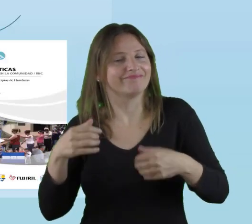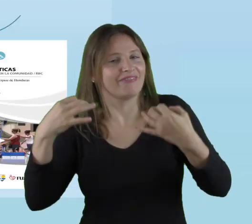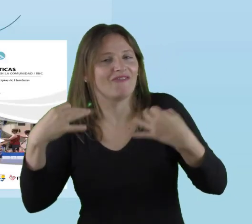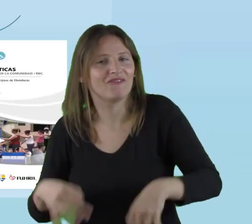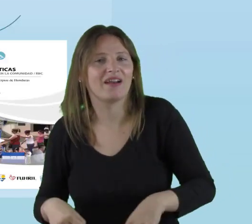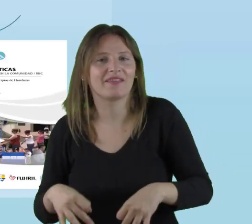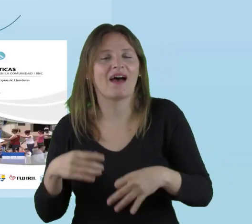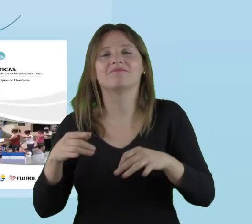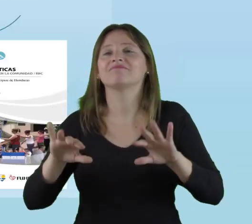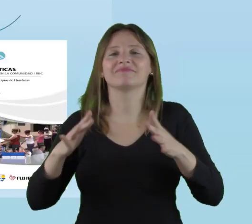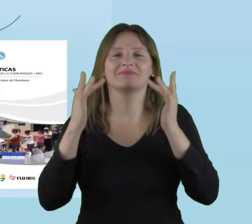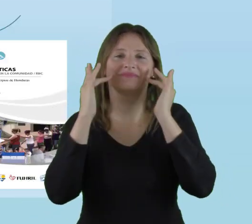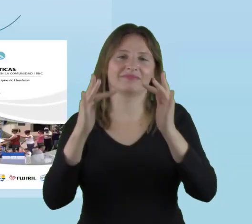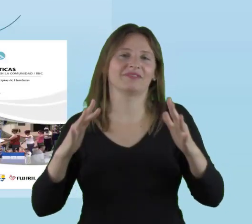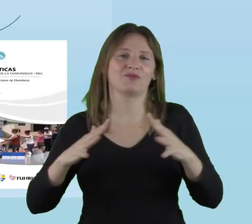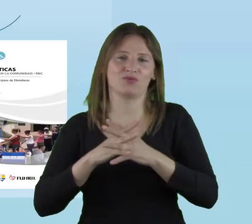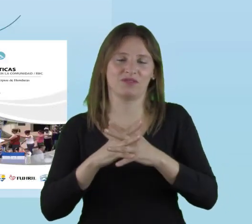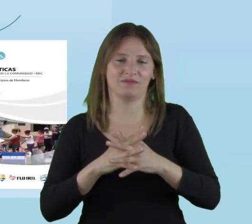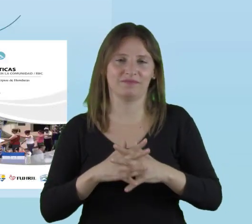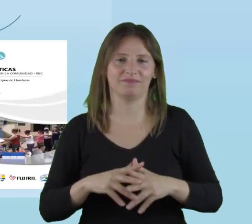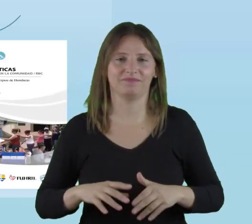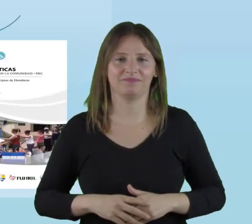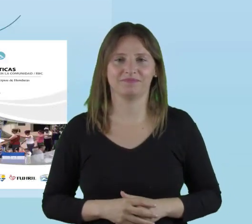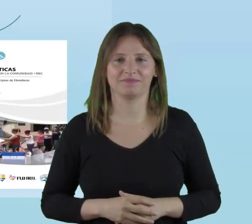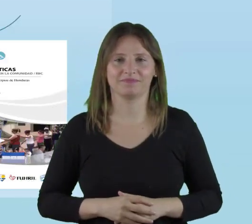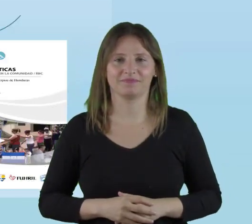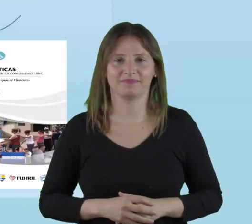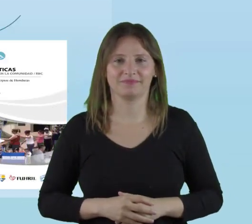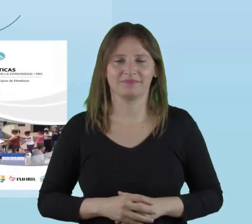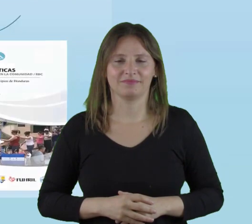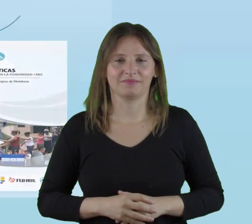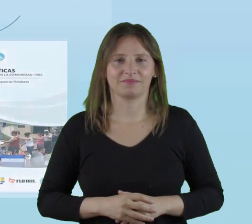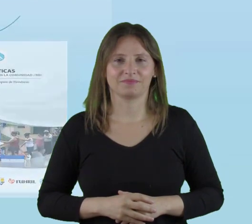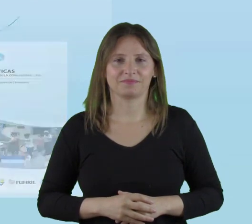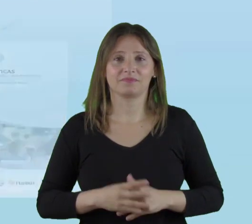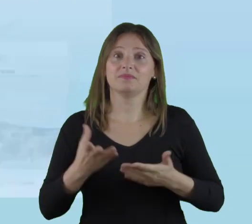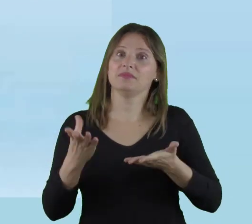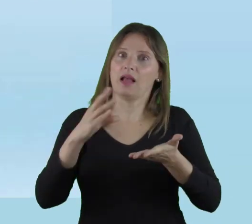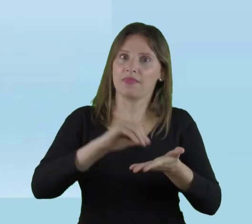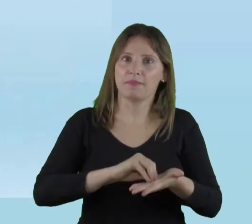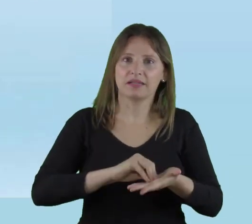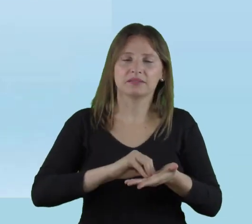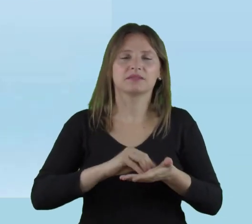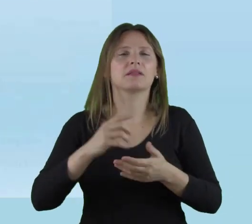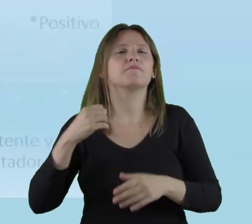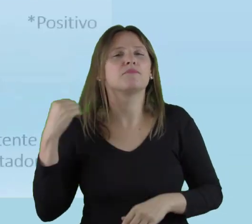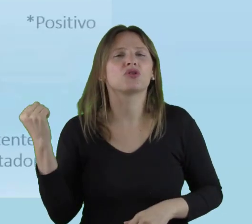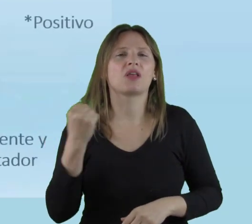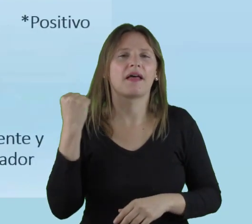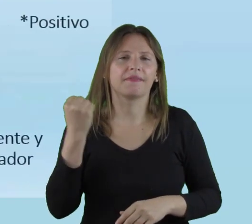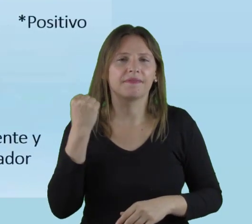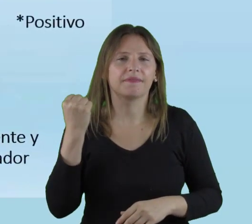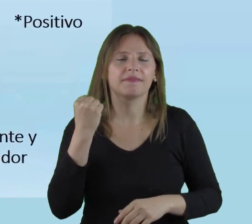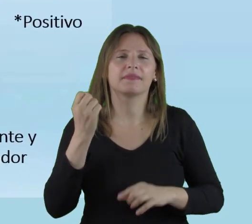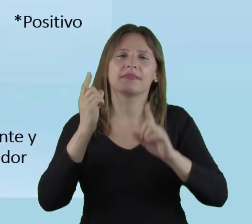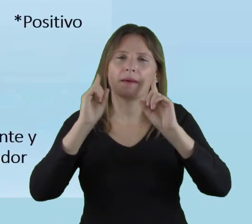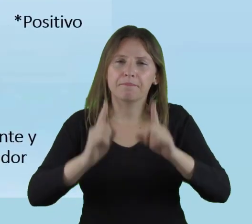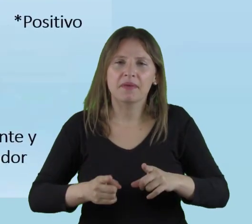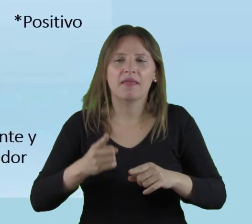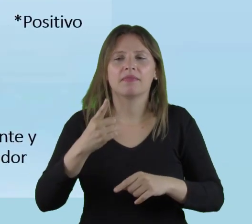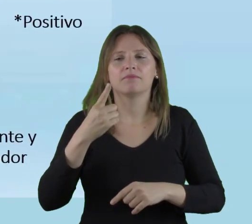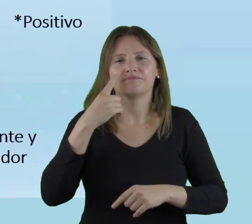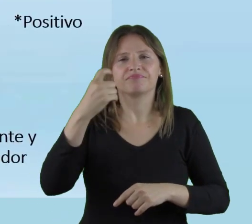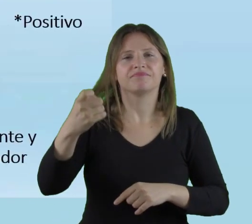estamos haciendo educación inclusiva. Además, es importante